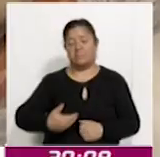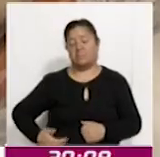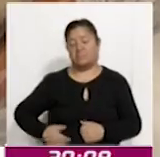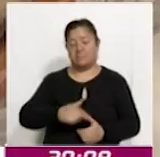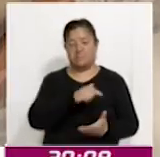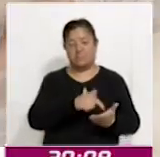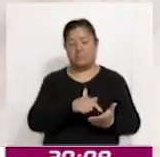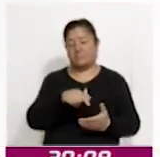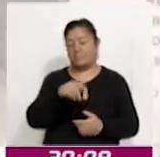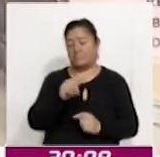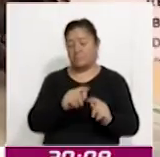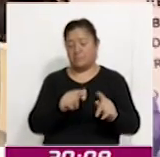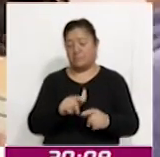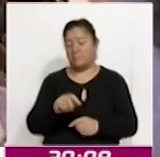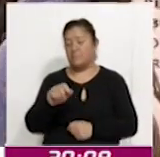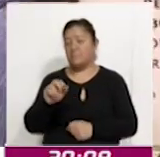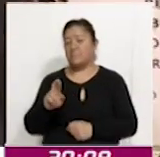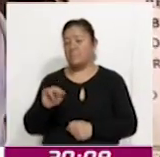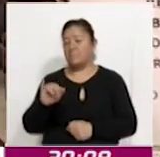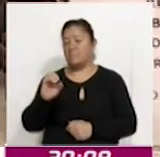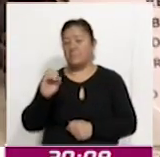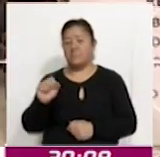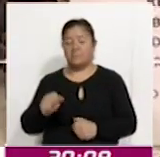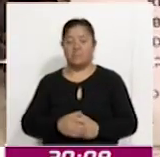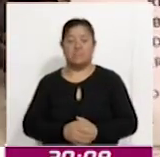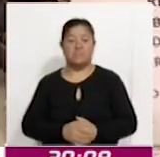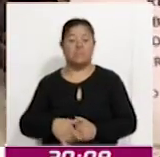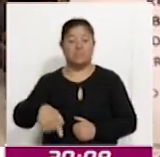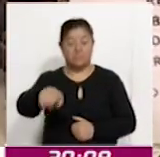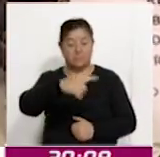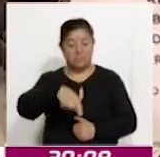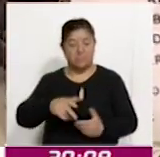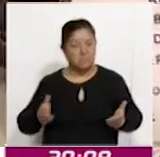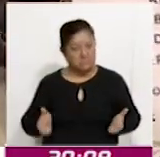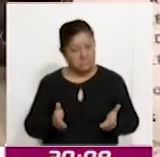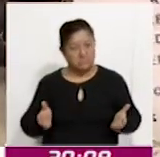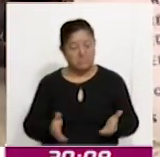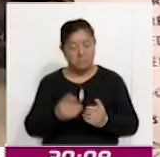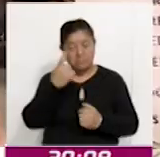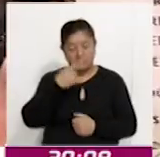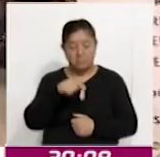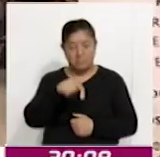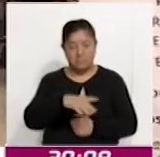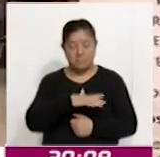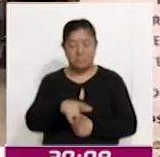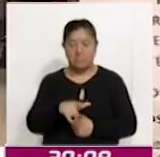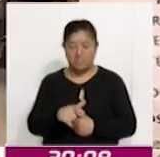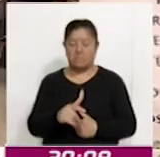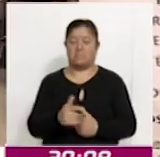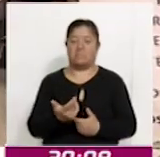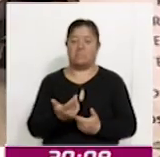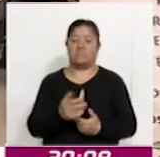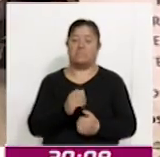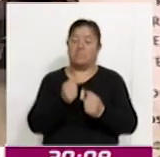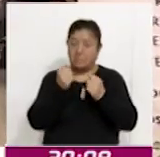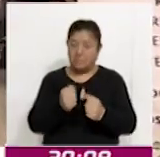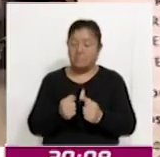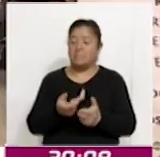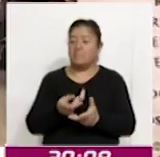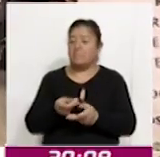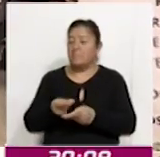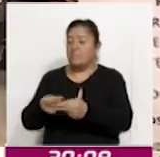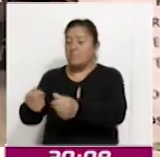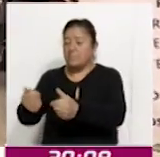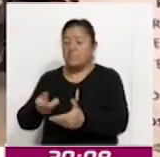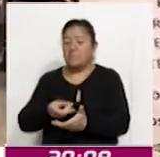Serafín Ríos Elorza. Hay que potenciarlos para ir generando proveedores confiables, para que puedan garantizar tanto calidad